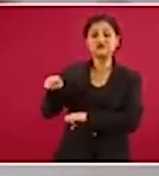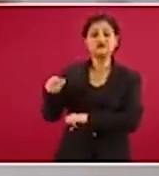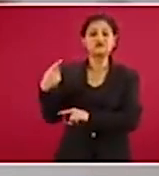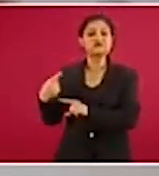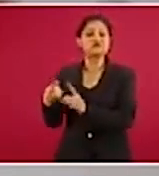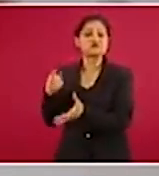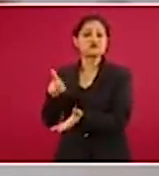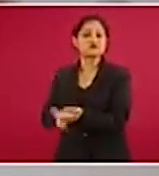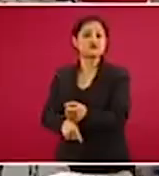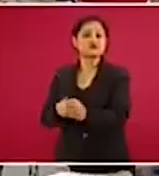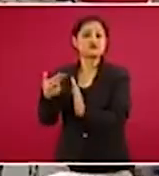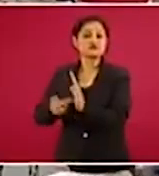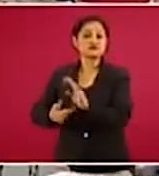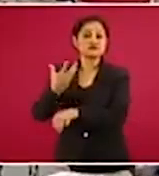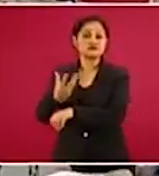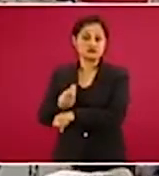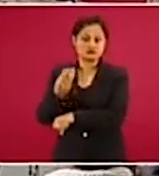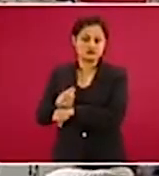mantenimiento.